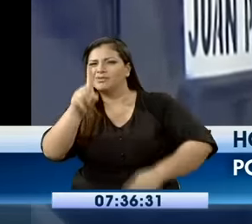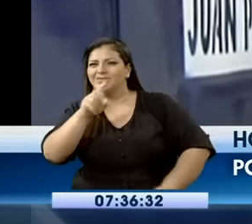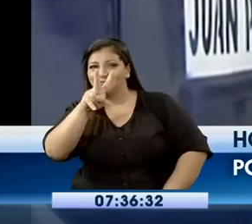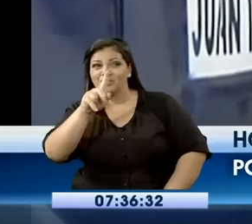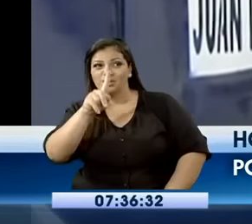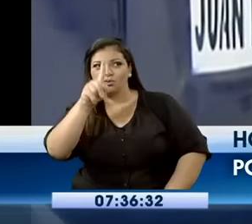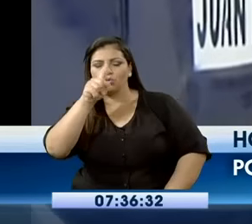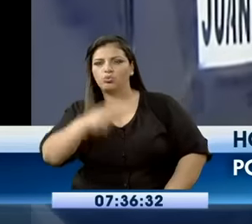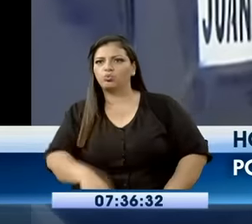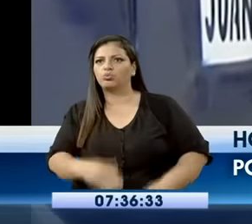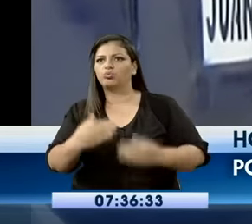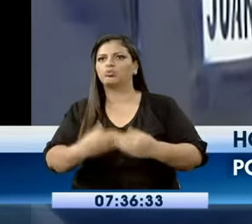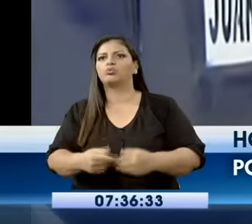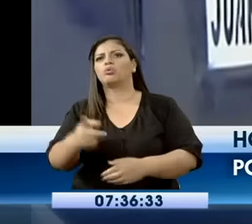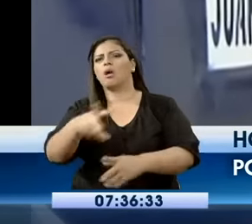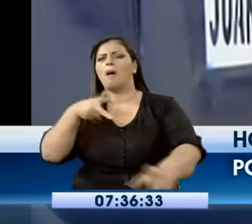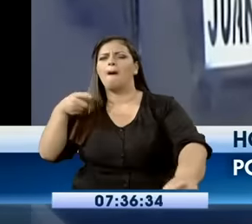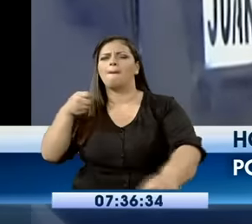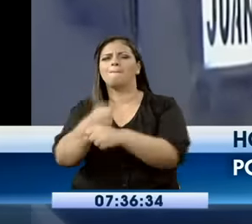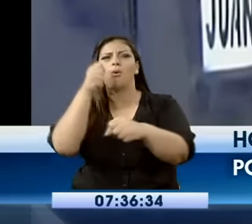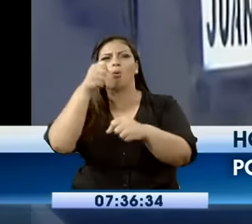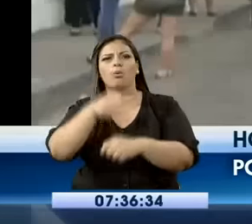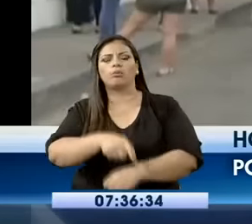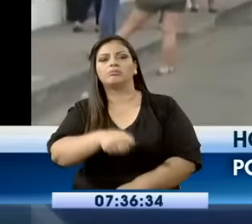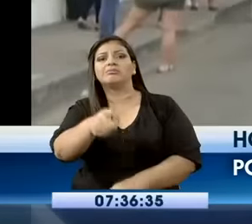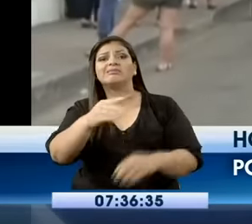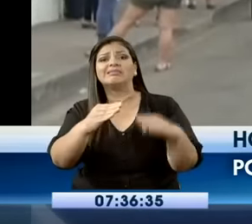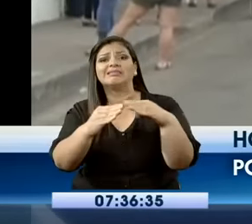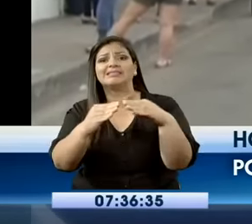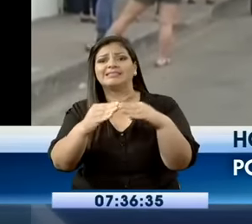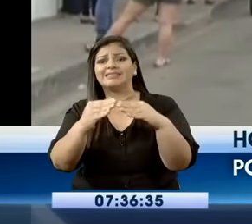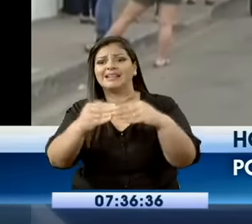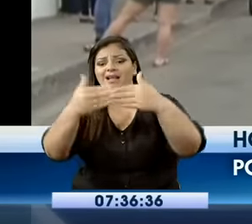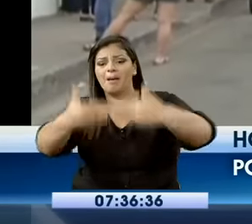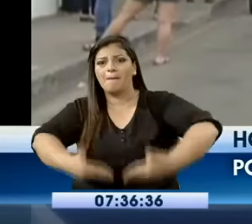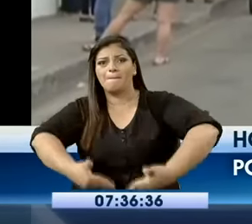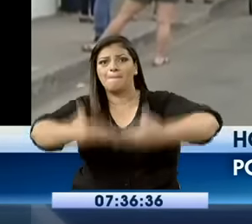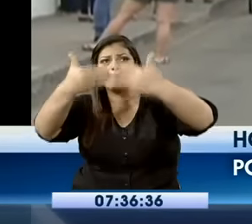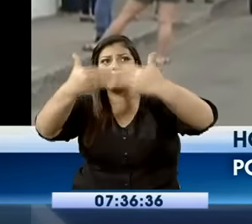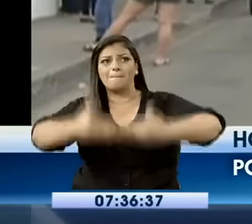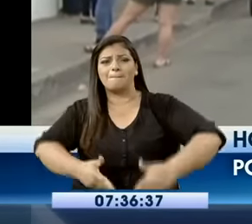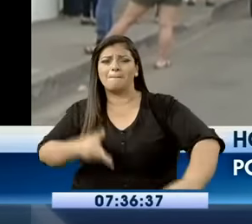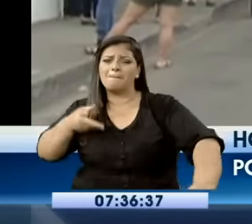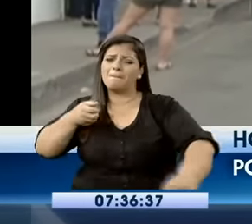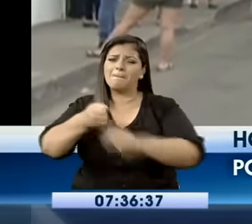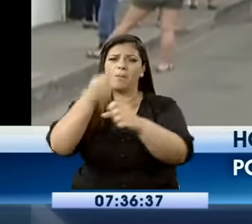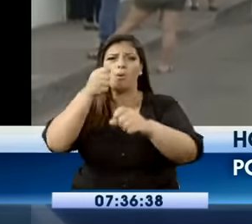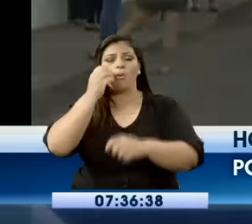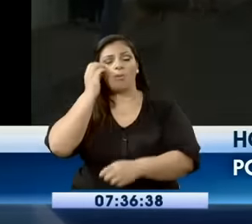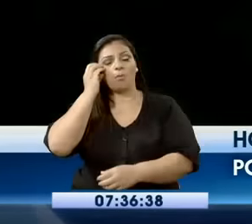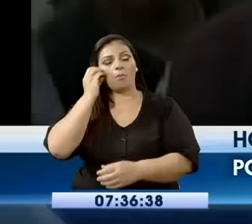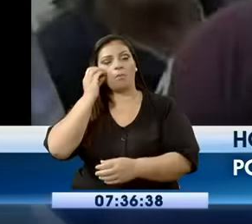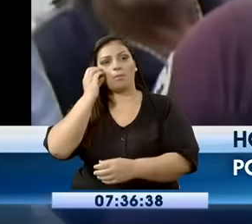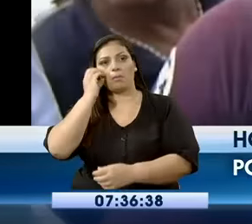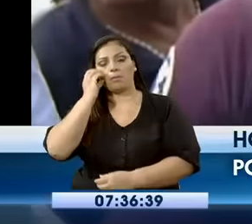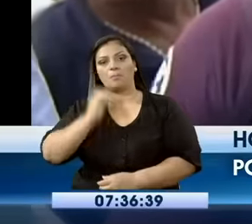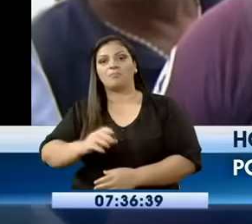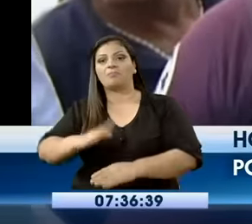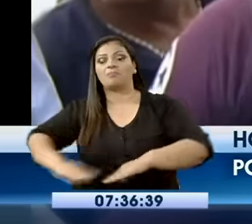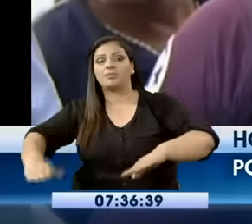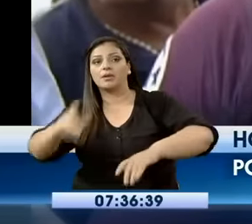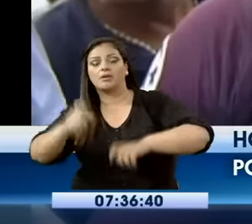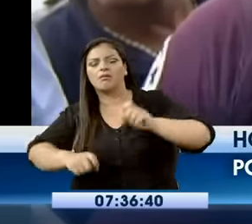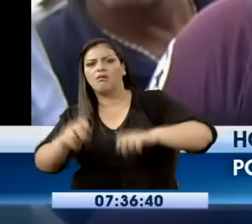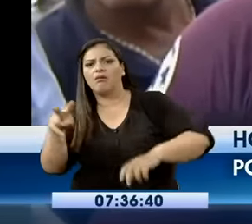contra el cerramiento de esta vivienda. Moradores del lugar estaban alarmados por este trágico hecho. Es algo